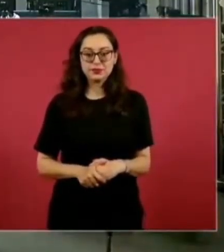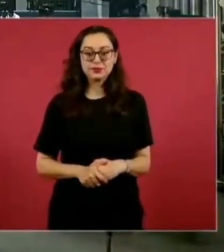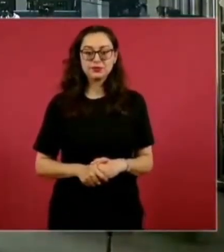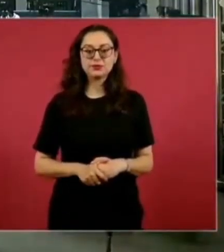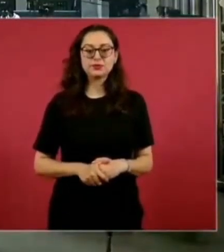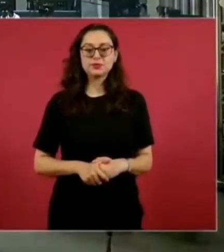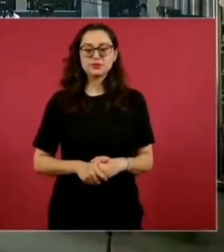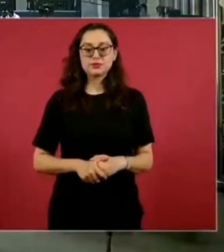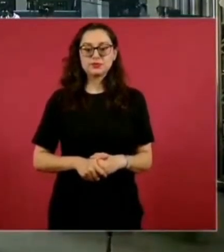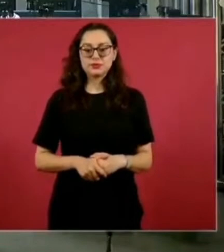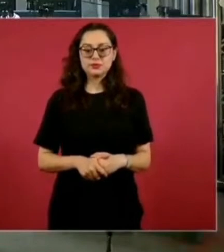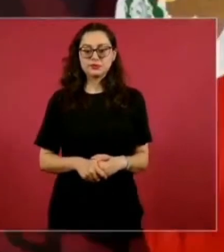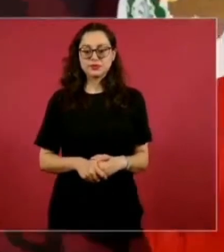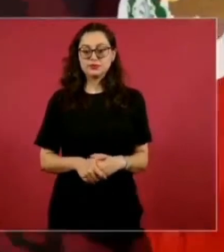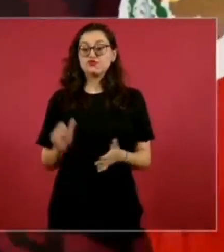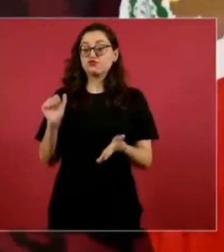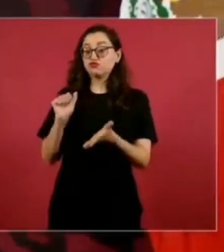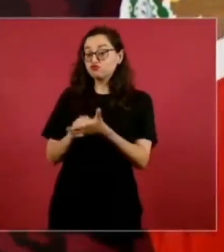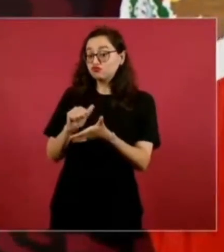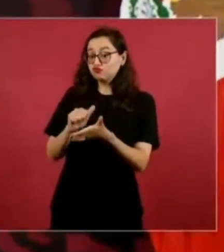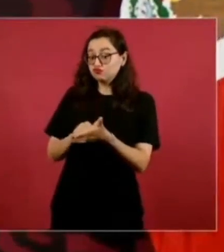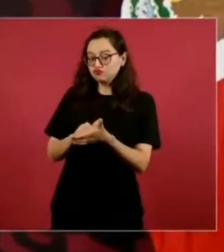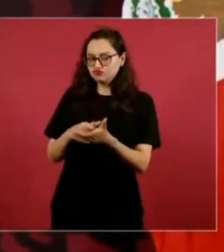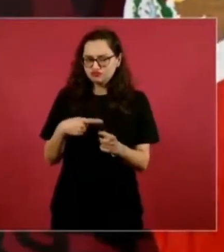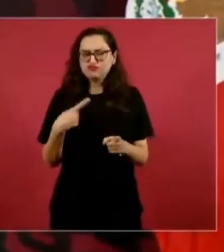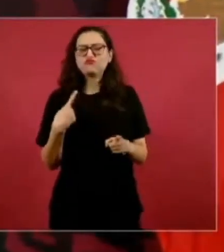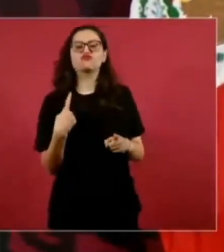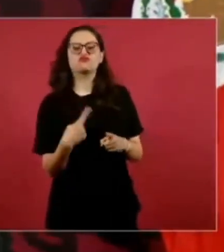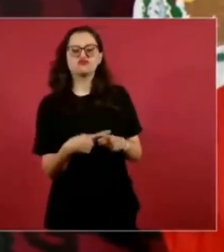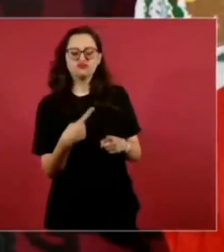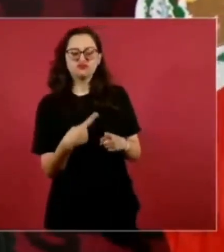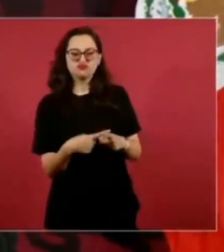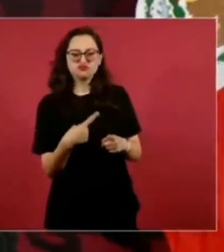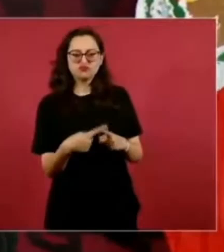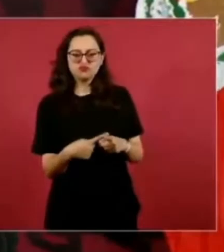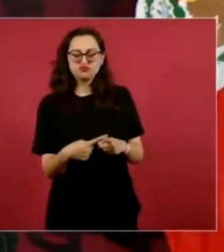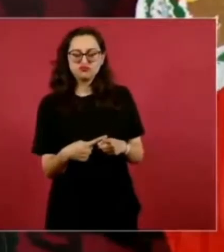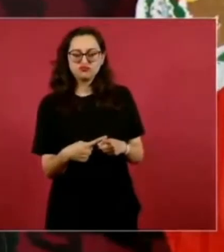Tuntum, quien es… es… La